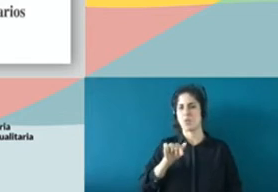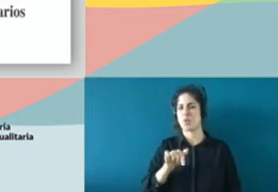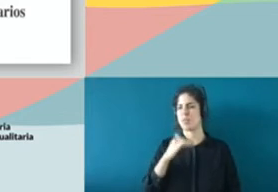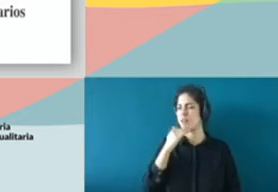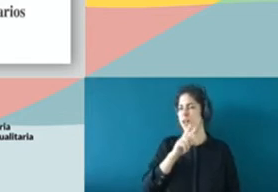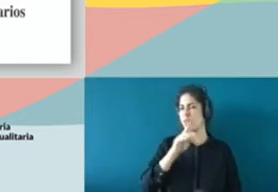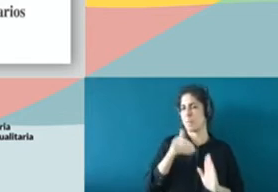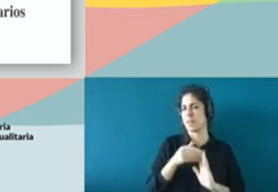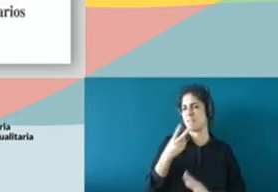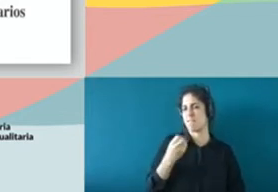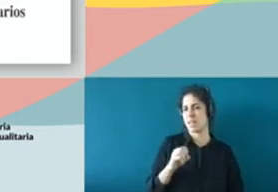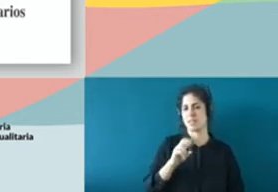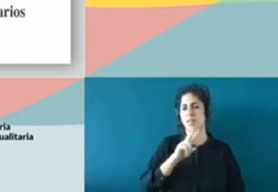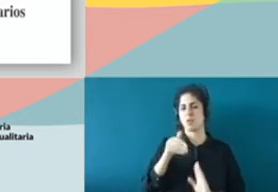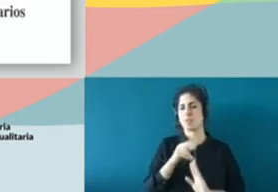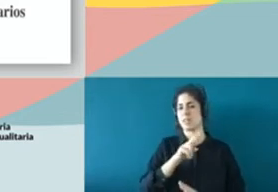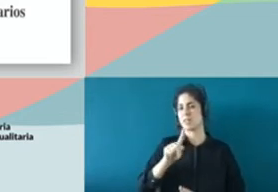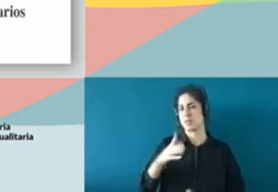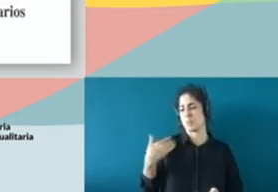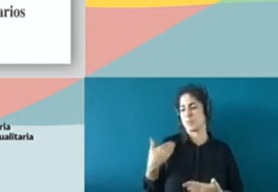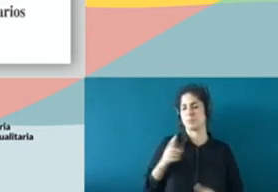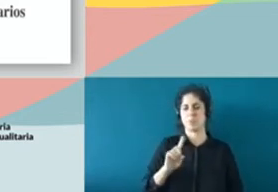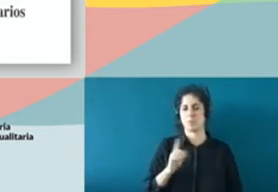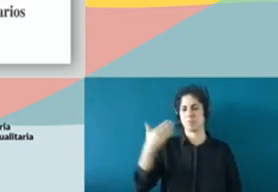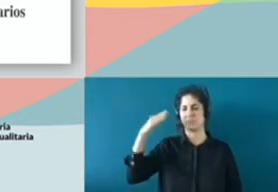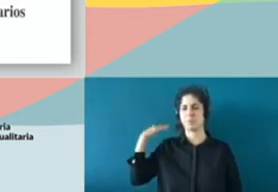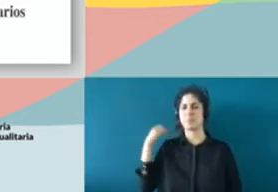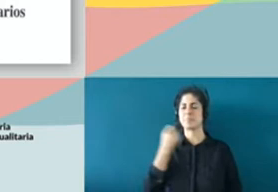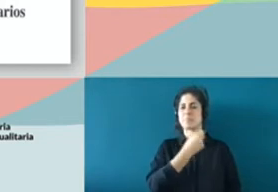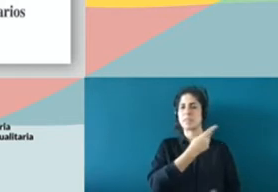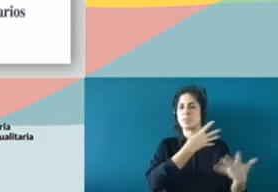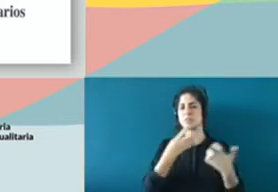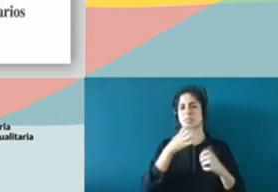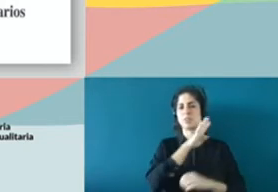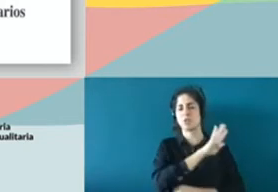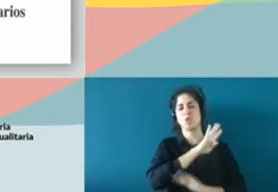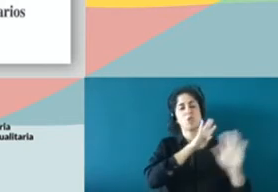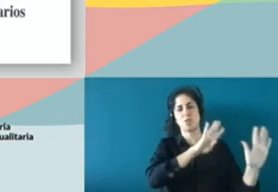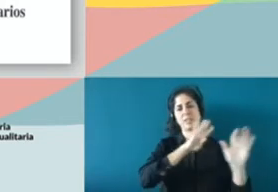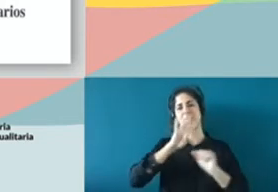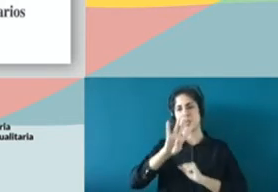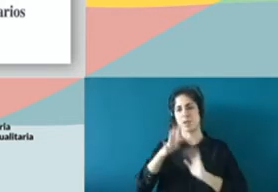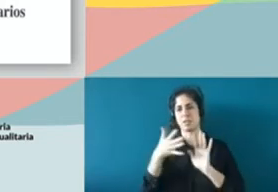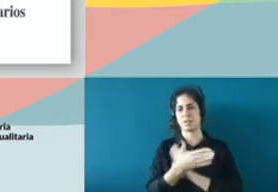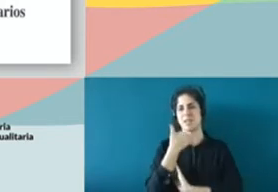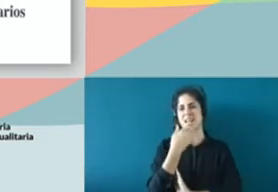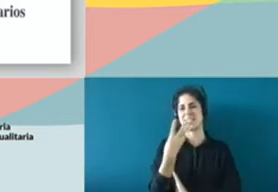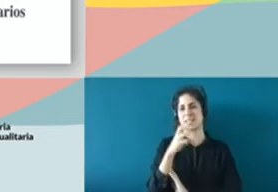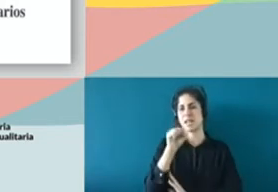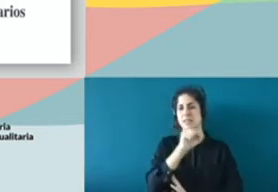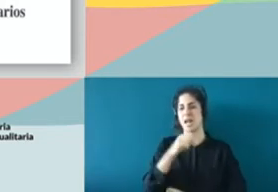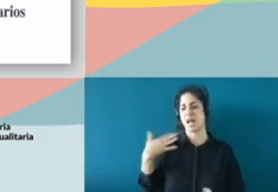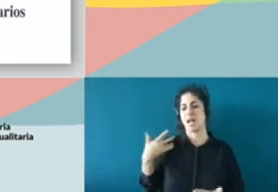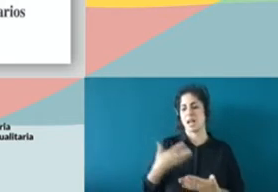La primera patera que llegó a Canarias fue en el 94, hace casi 30 años. Entonces, que de repente algunos se hagan